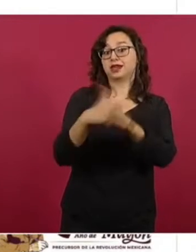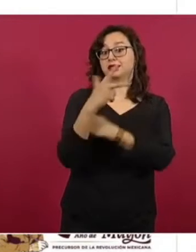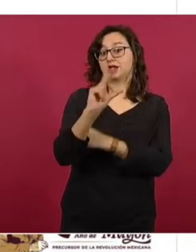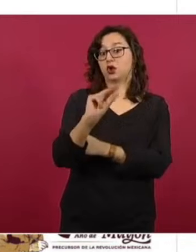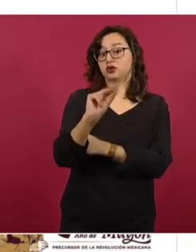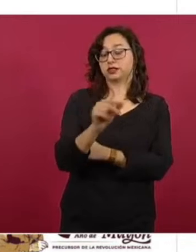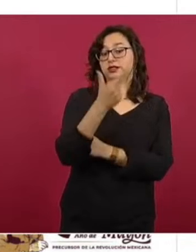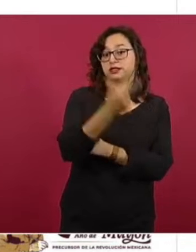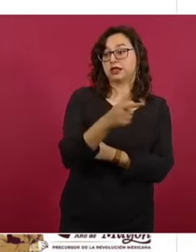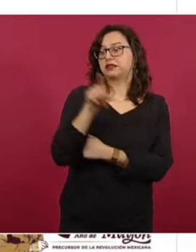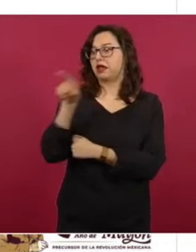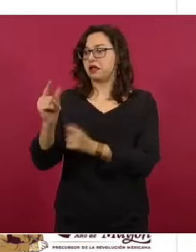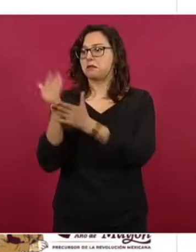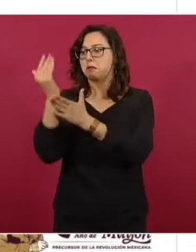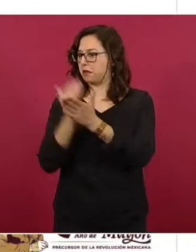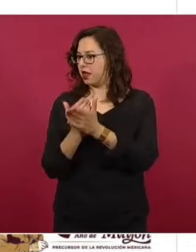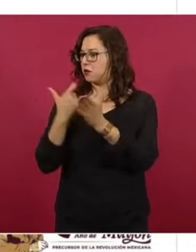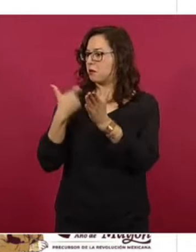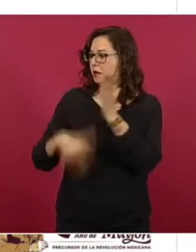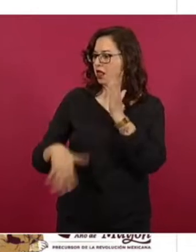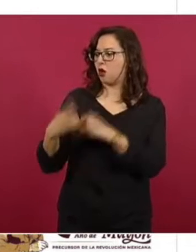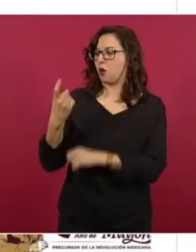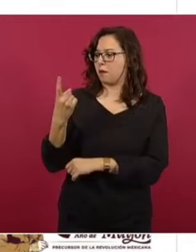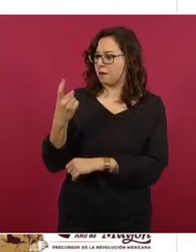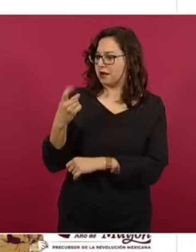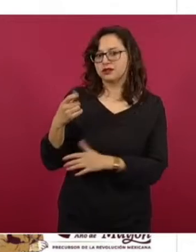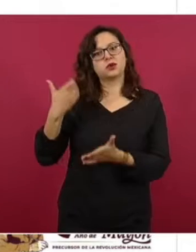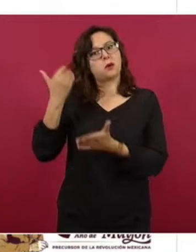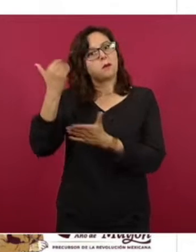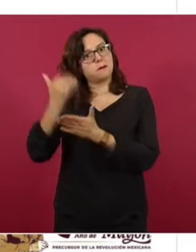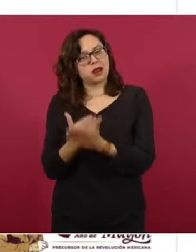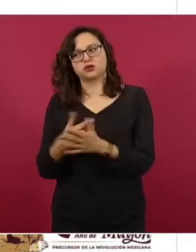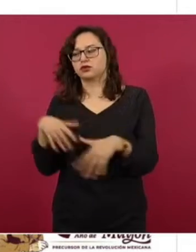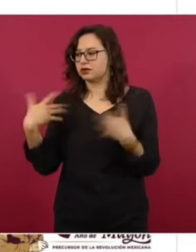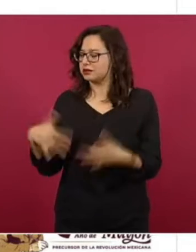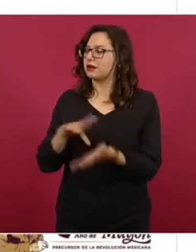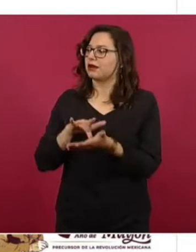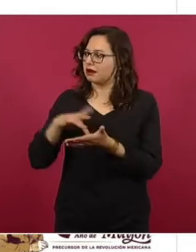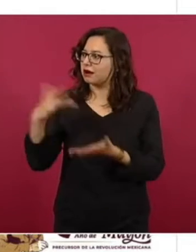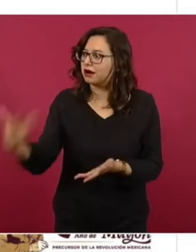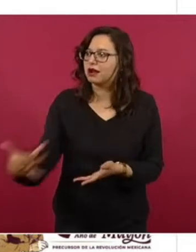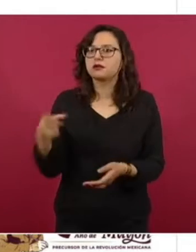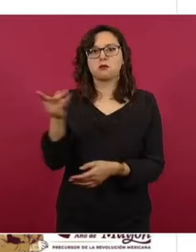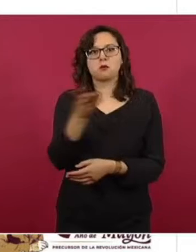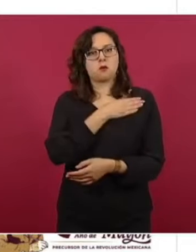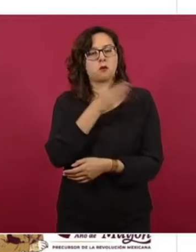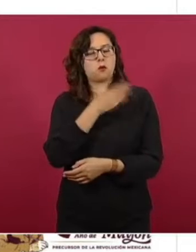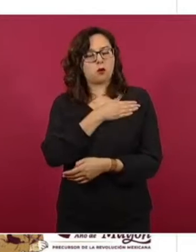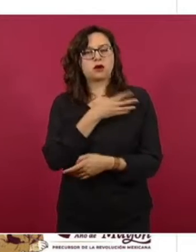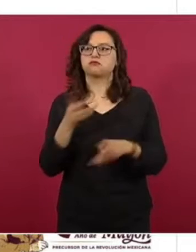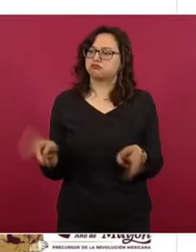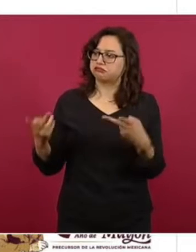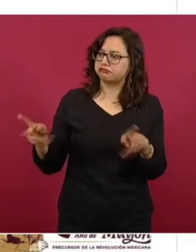centavos. Se ahorran con ello un peso, un peso por debajo del precio máximo,